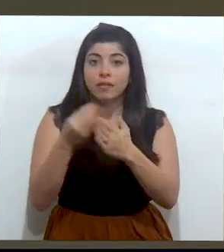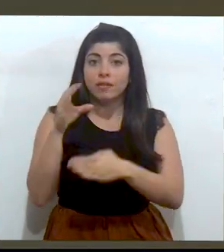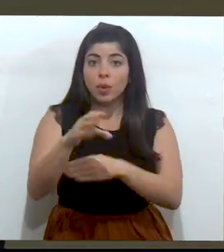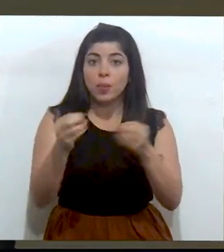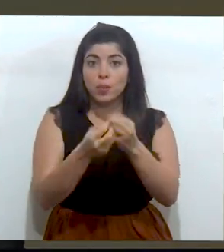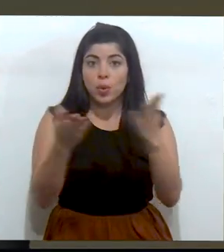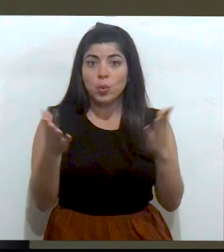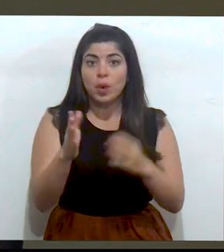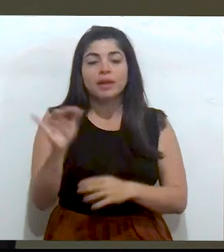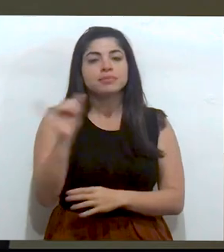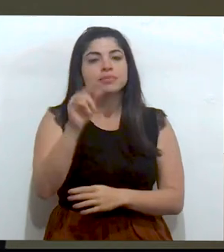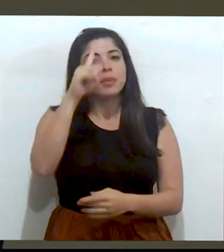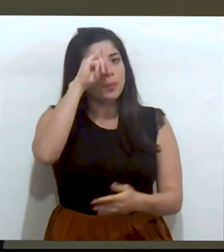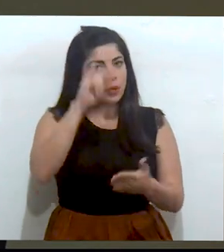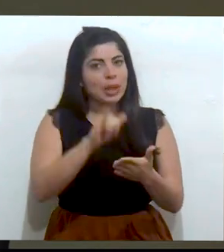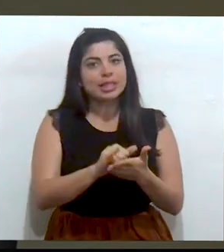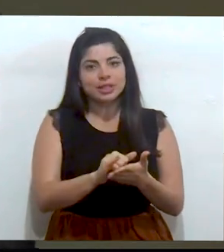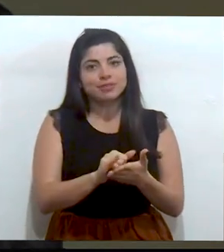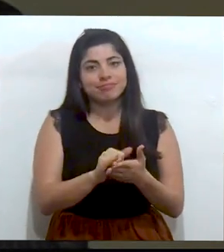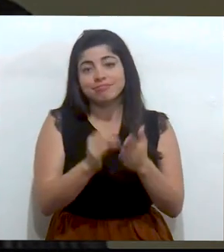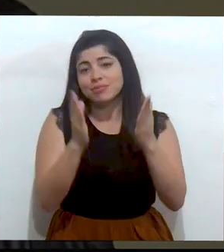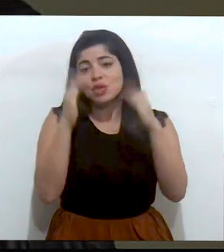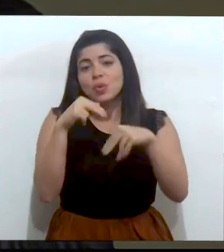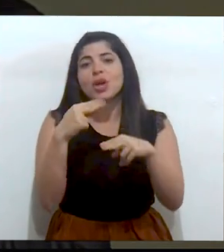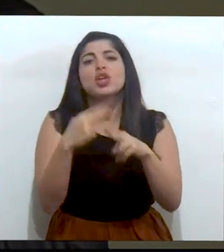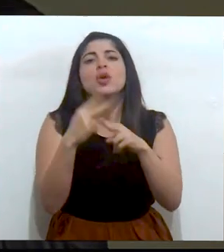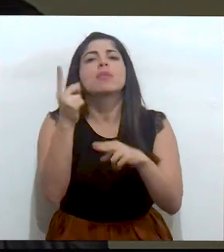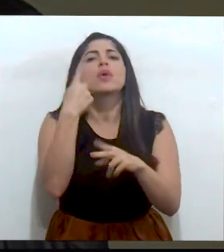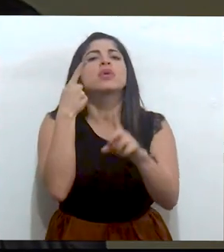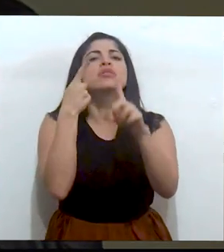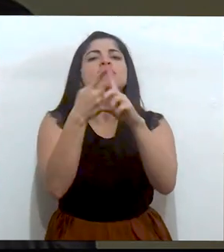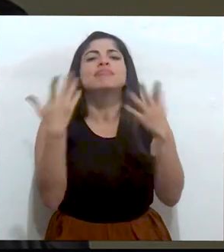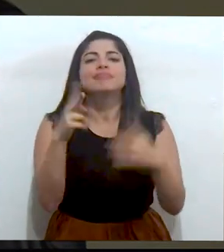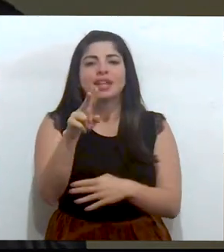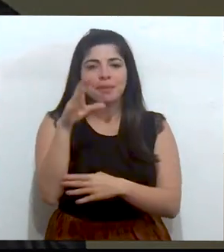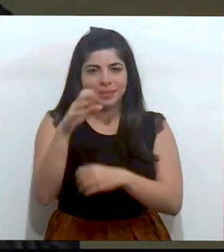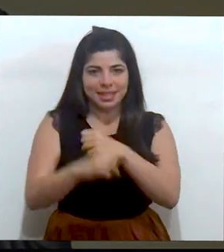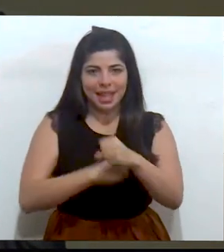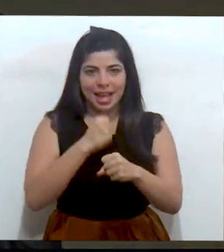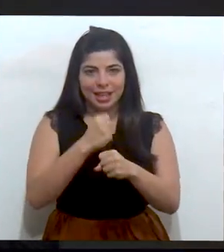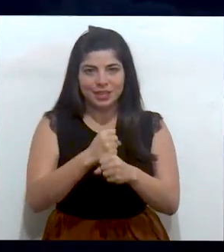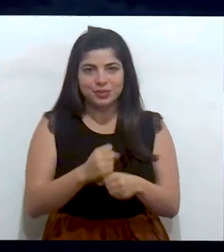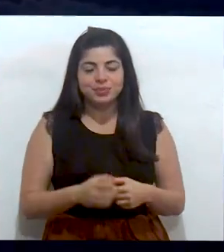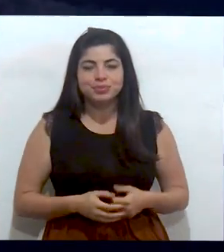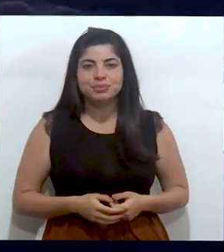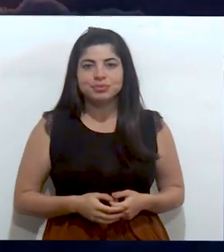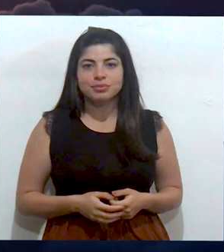que también por eso no tiene nombre más que del Bicentenario.